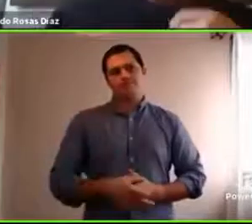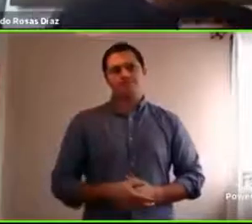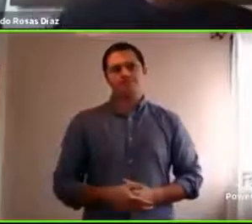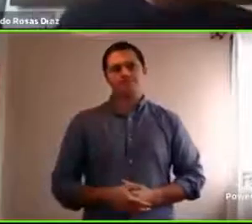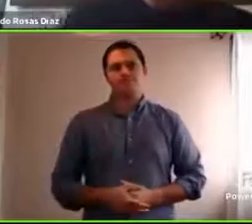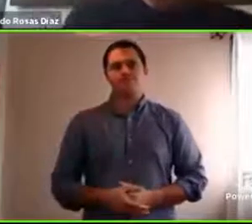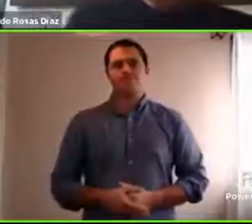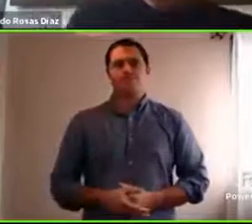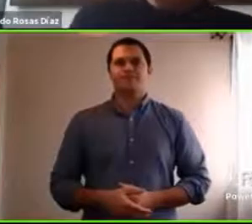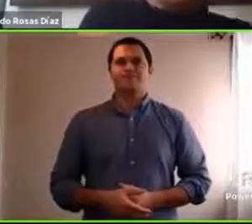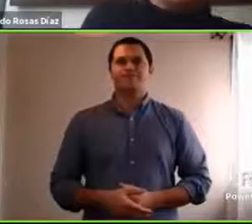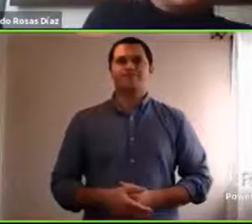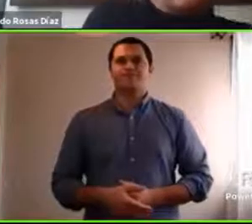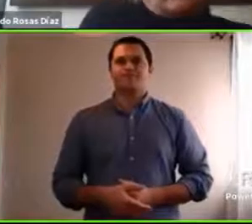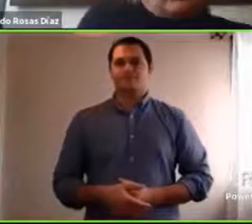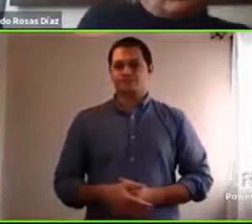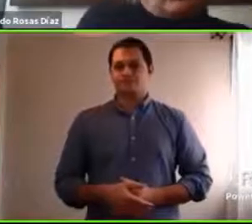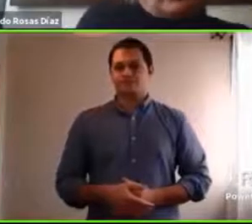Bárbara y Jimena